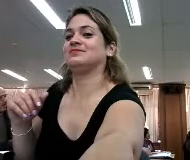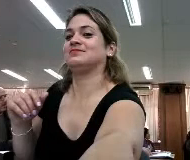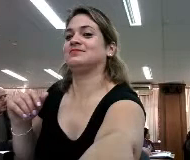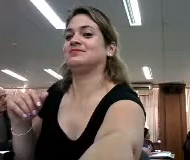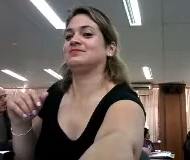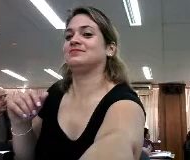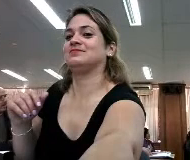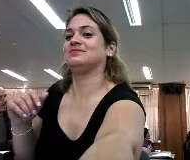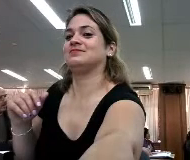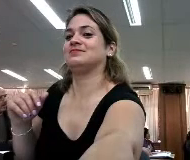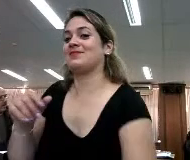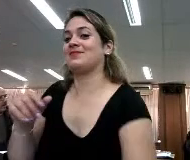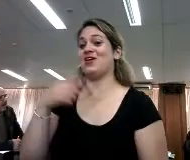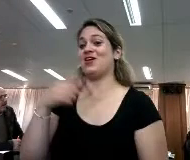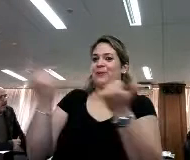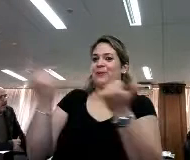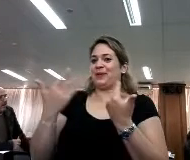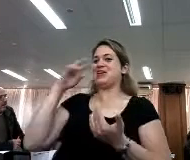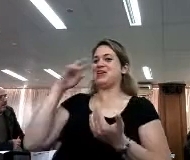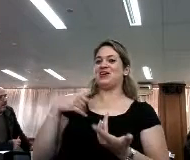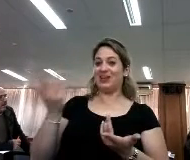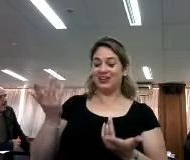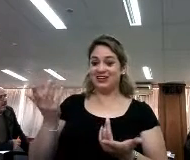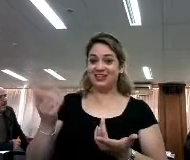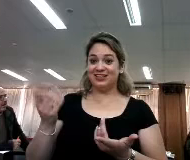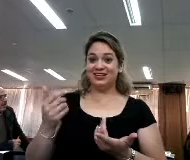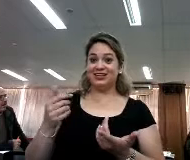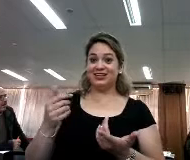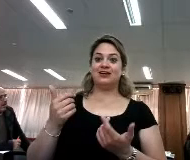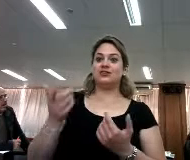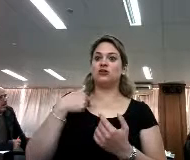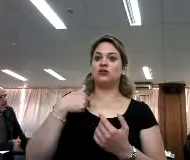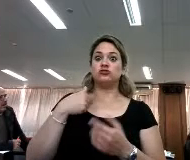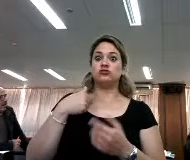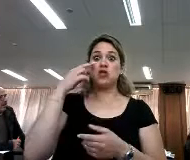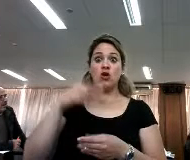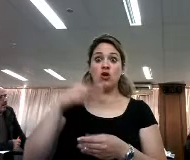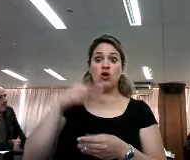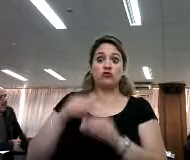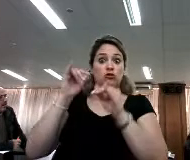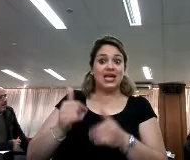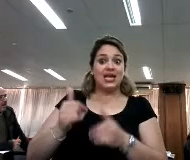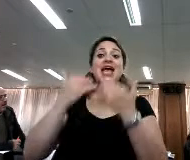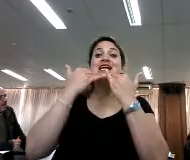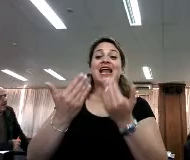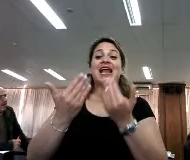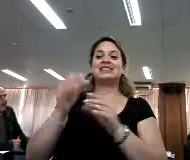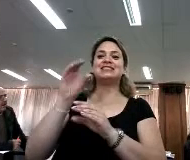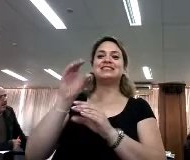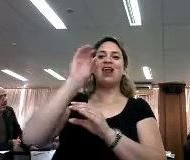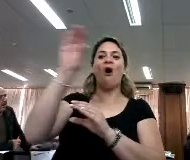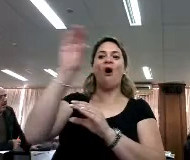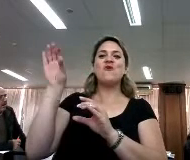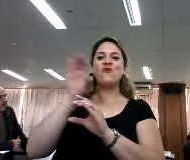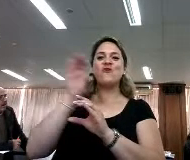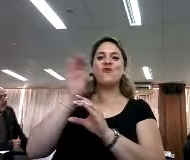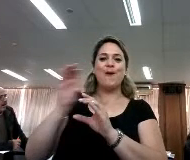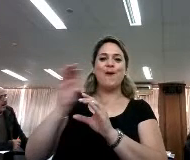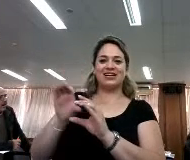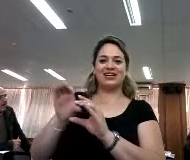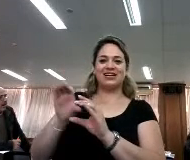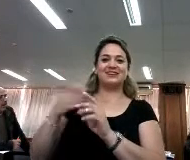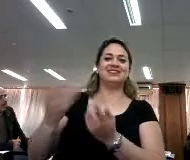hace tal libro tal otro novela gráfica, pues yo entonces, yo soy lector gracias a los cómics, creo que hay que ponerlos en